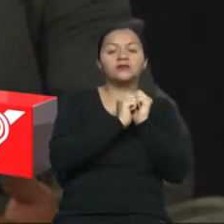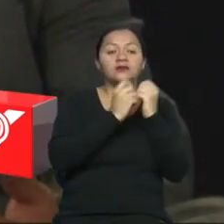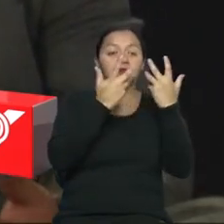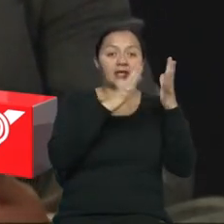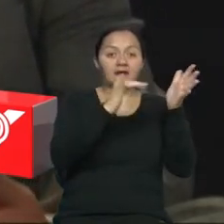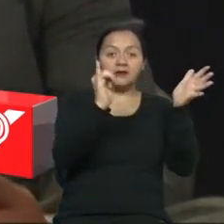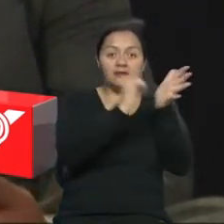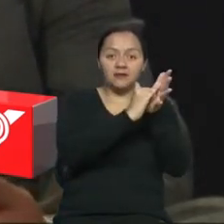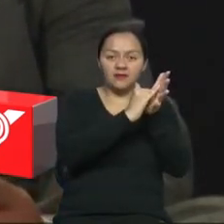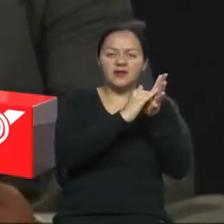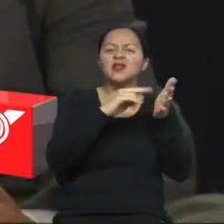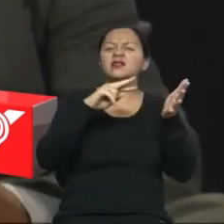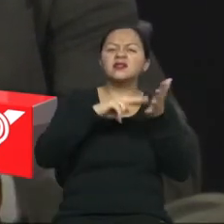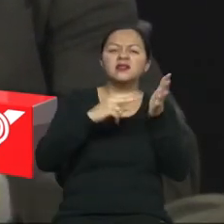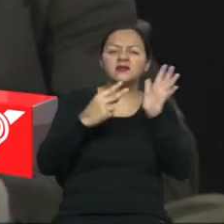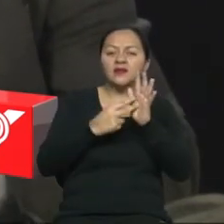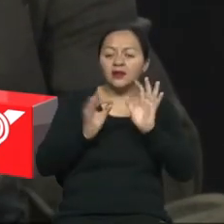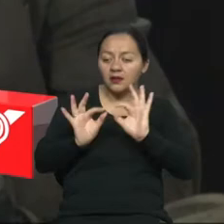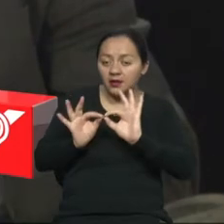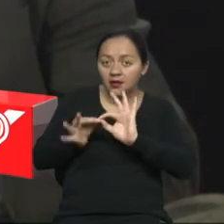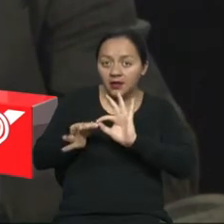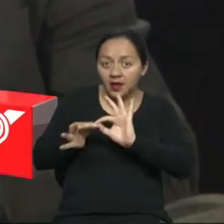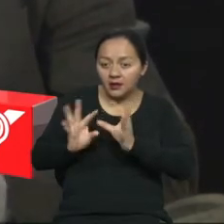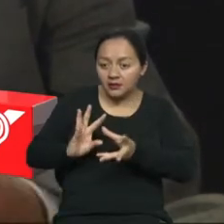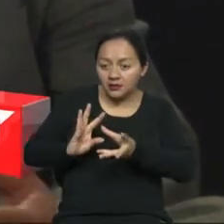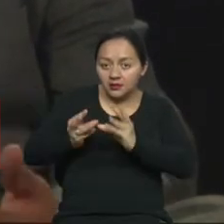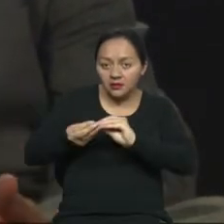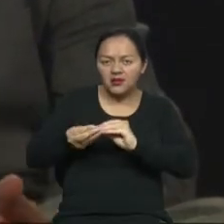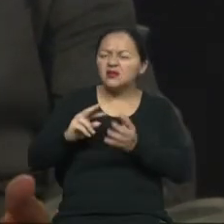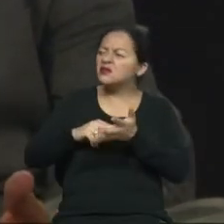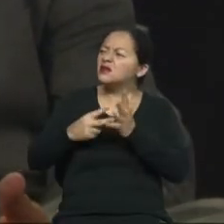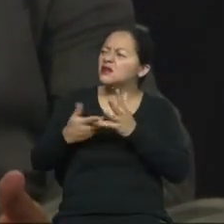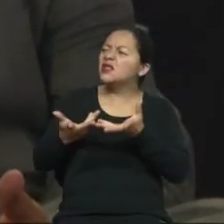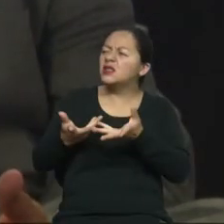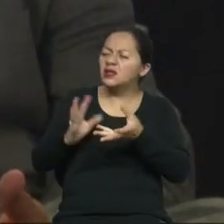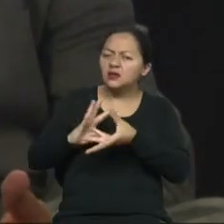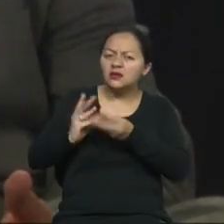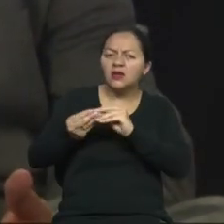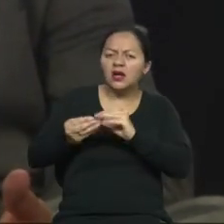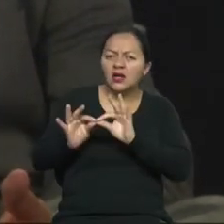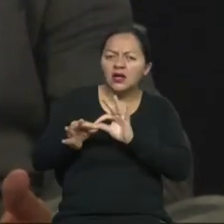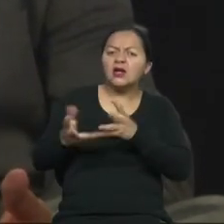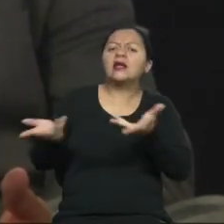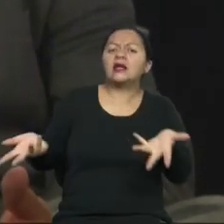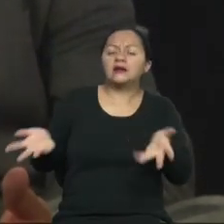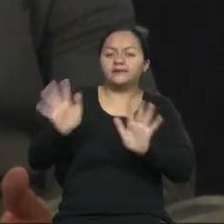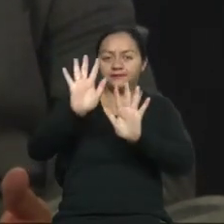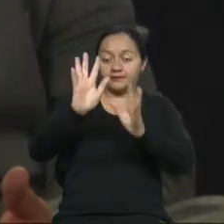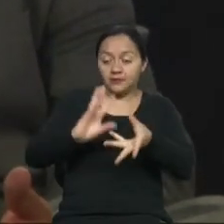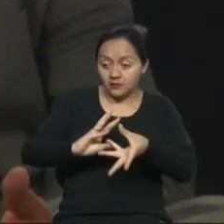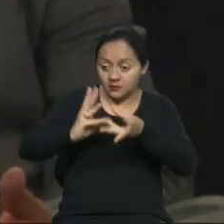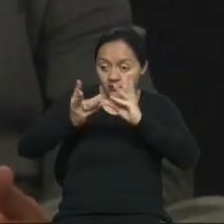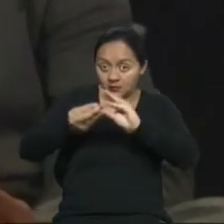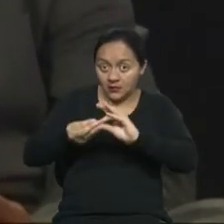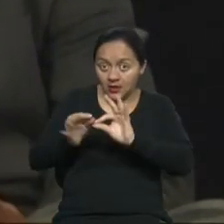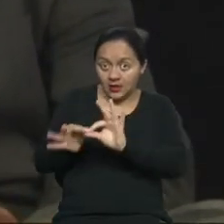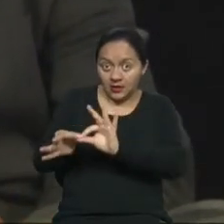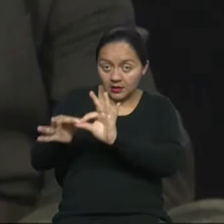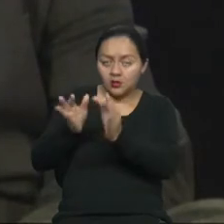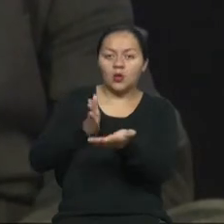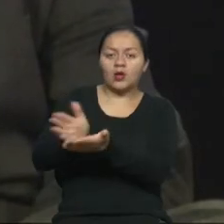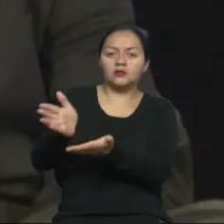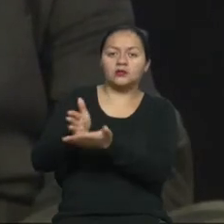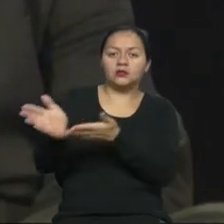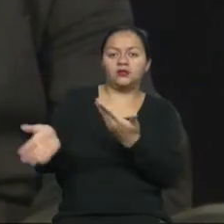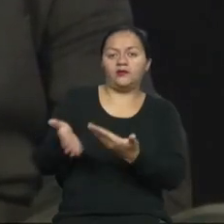¿Qué es un ajuste razonable? Todo tipo de adecuación que cumpla normativa técnica y facilite el acceso y uso de espacios